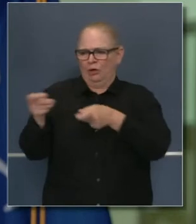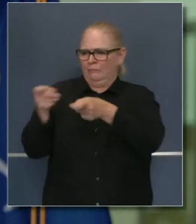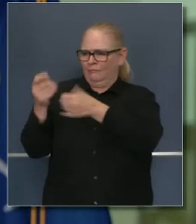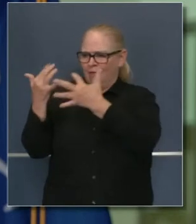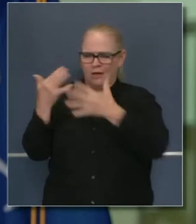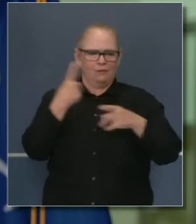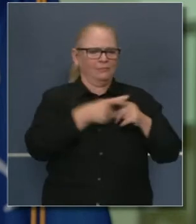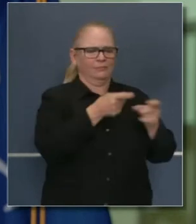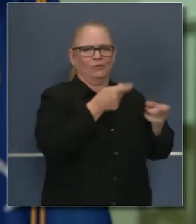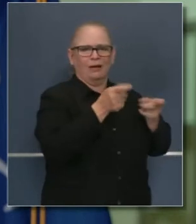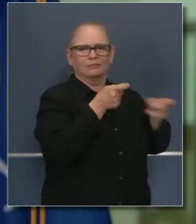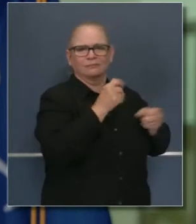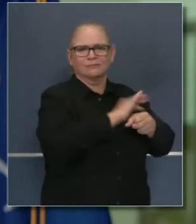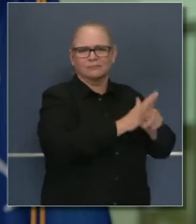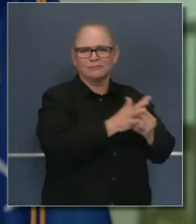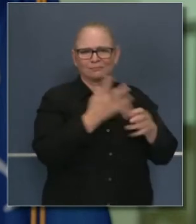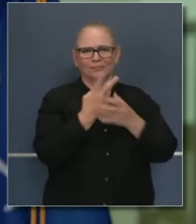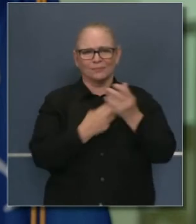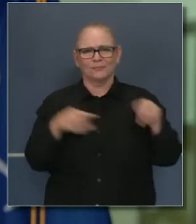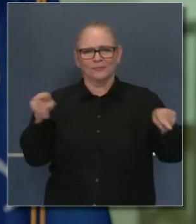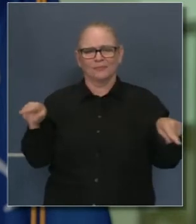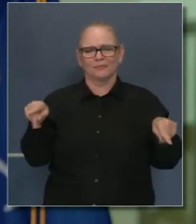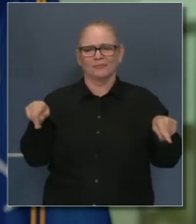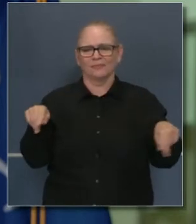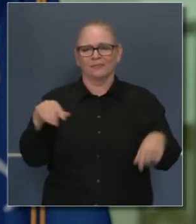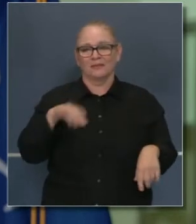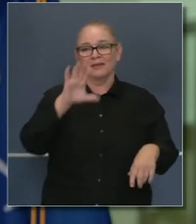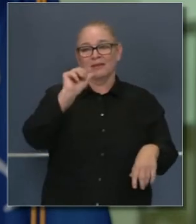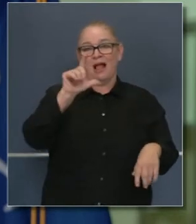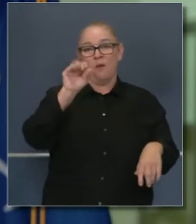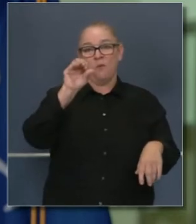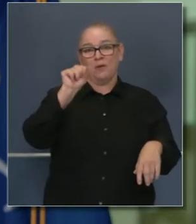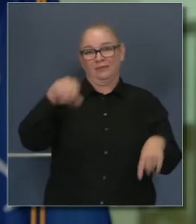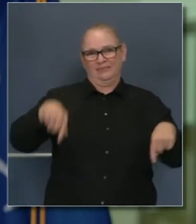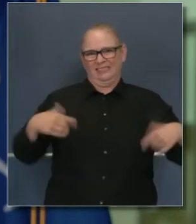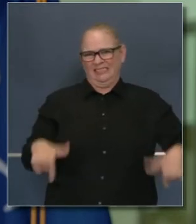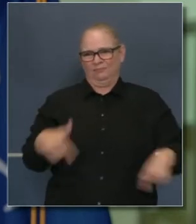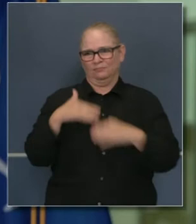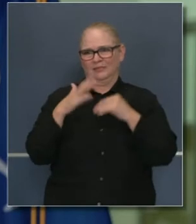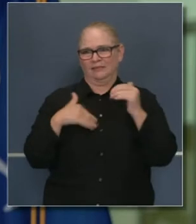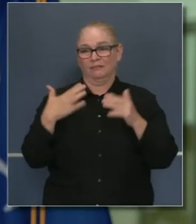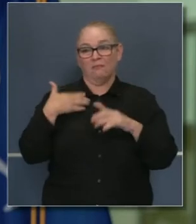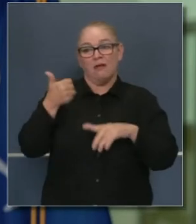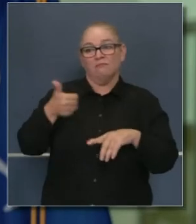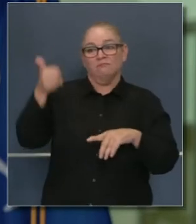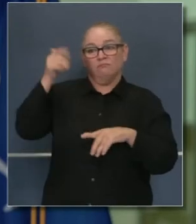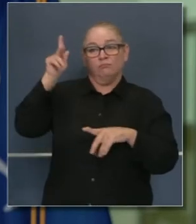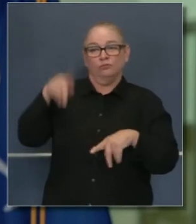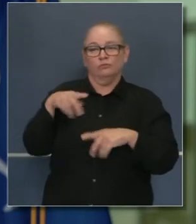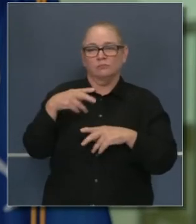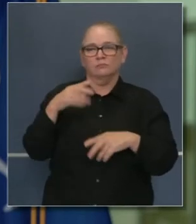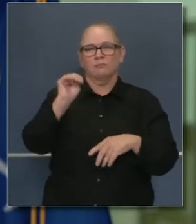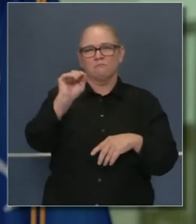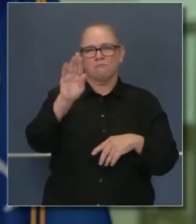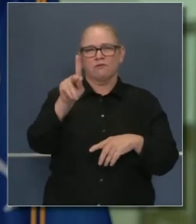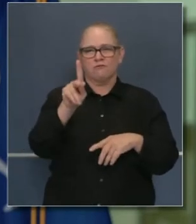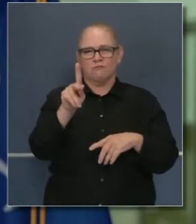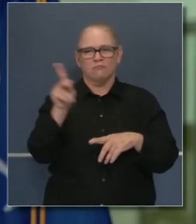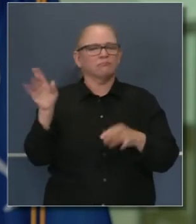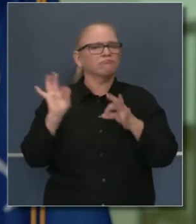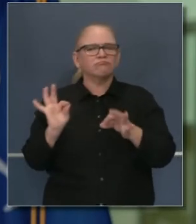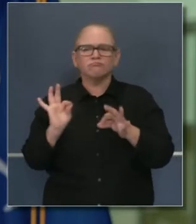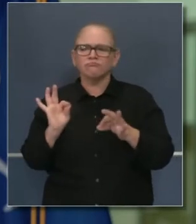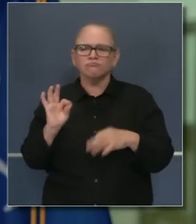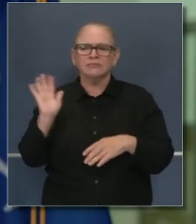el estado, Mark Goladuchi es el jefe de servicios de emergencia aquí. Este es el centro de operaciones del estado con un